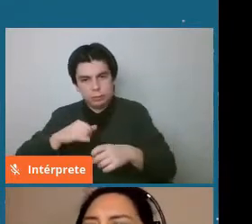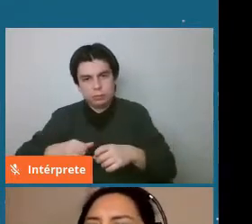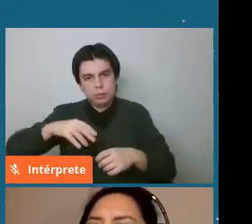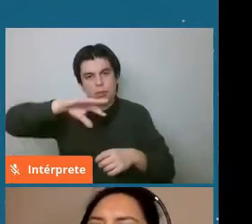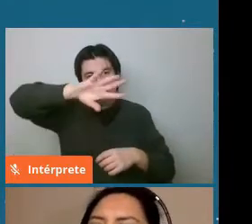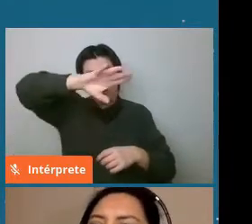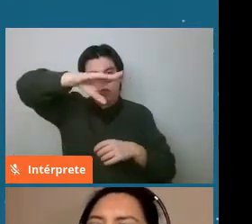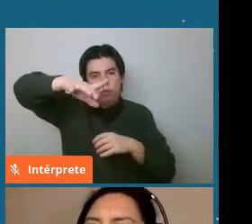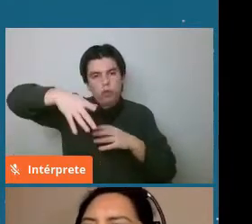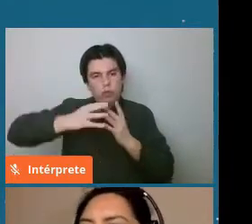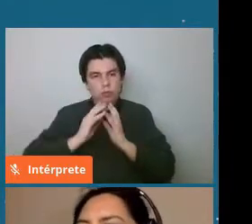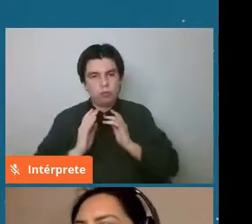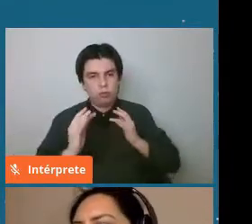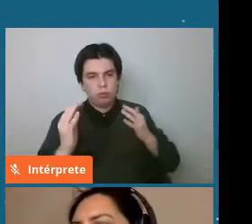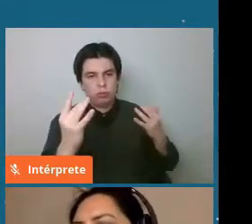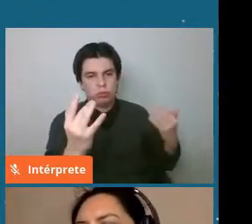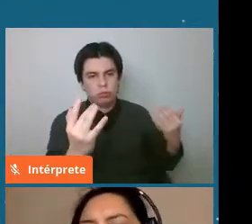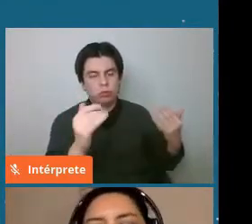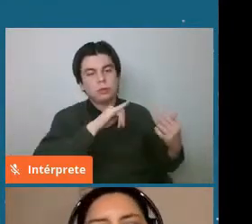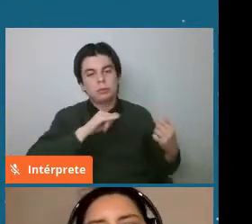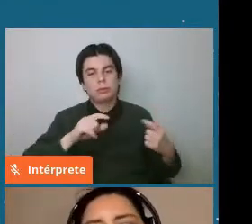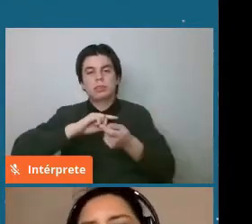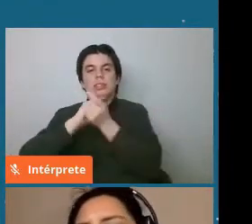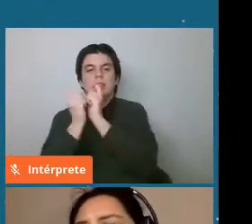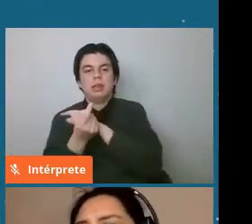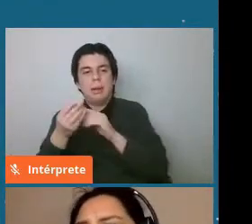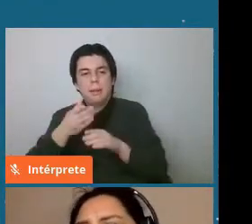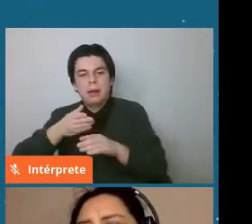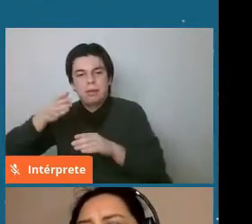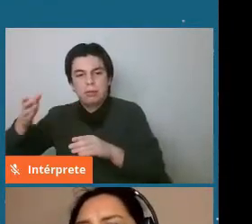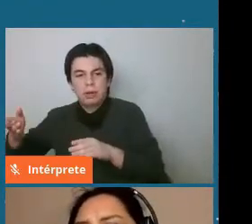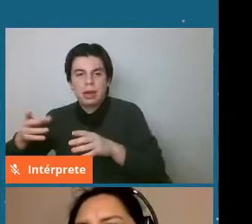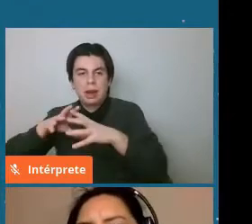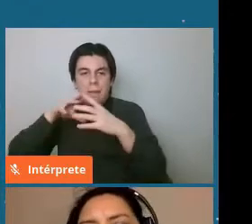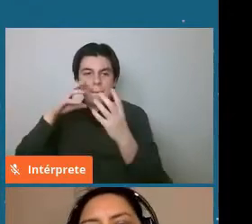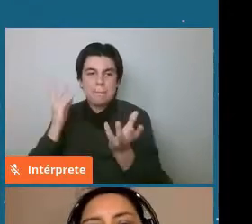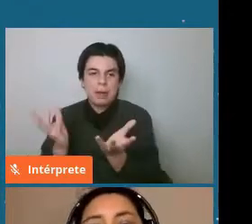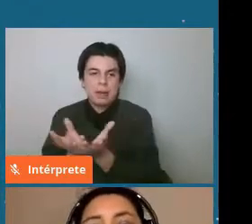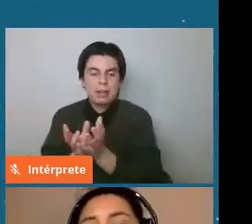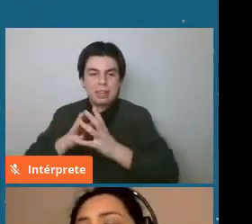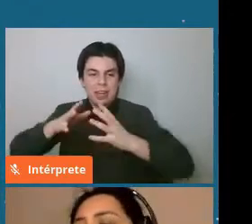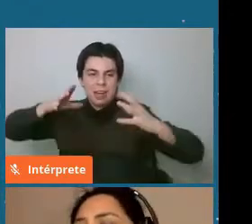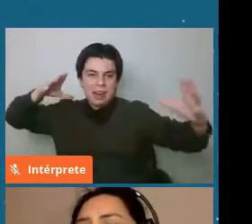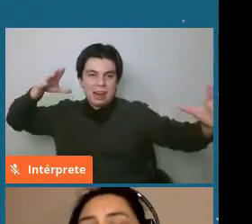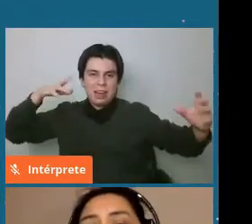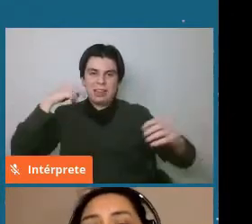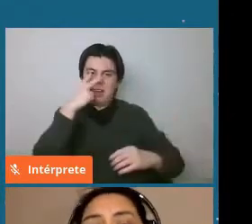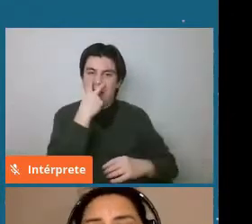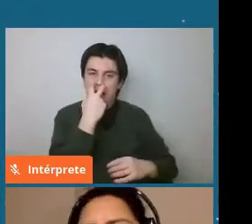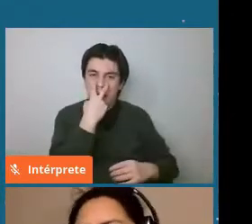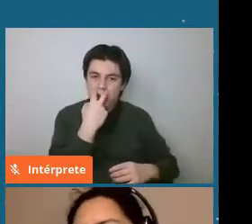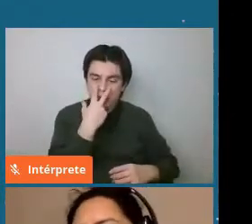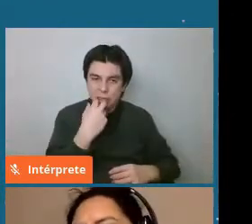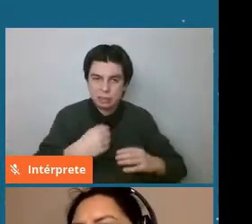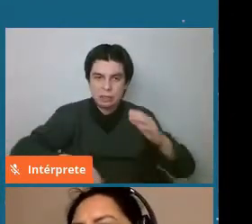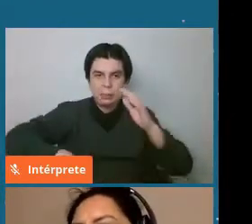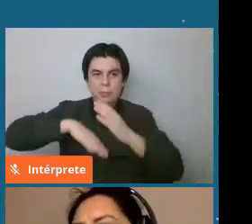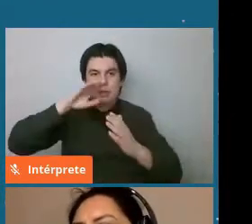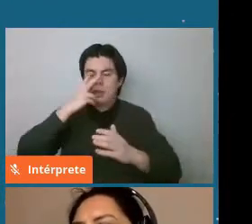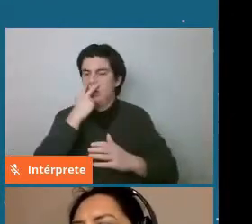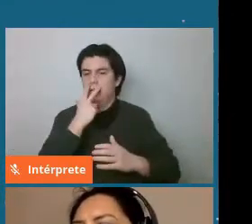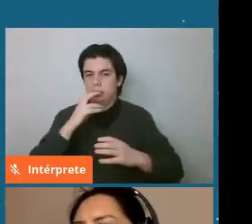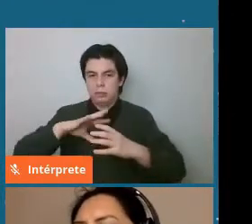de alguna forma un interfase a otro comportamiento donde hay planetas que son gaseosos grandes donde predominan entonces los gases